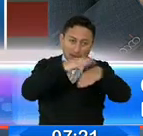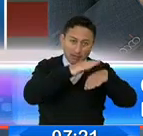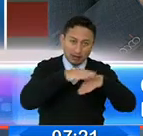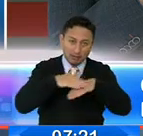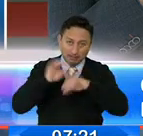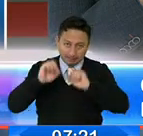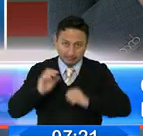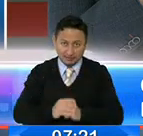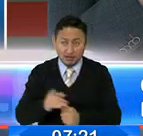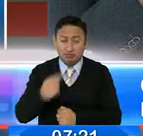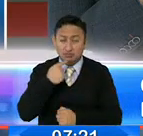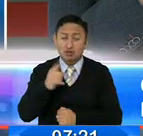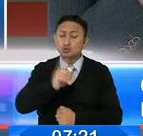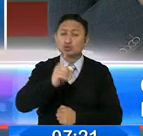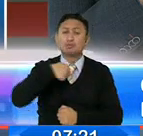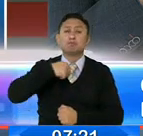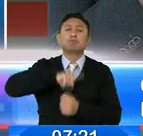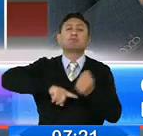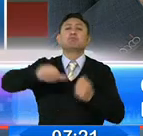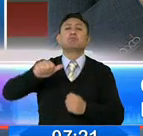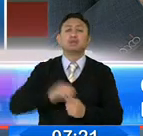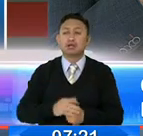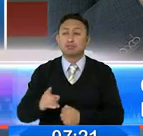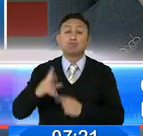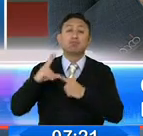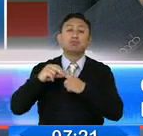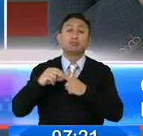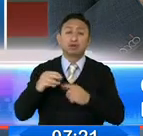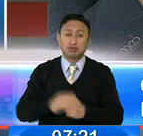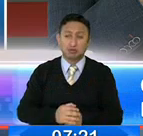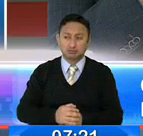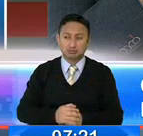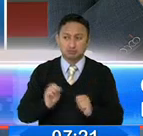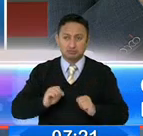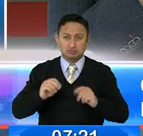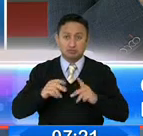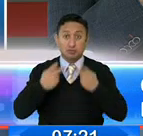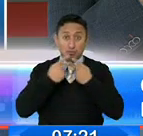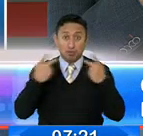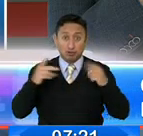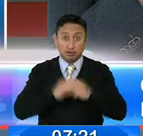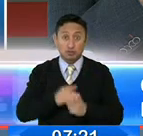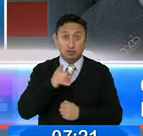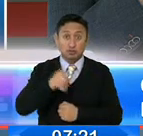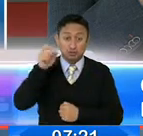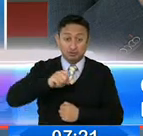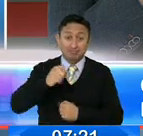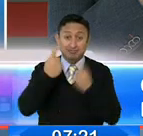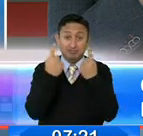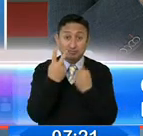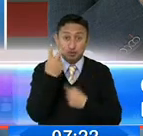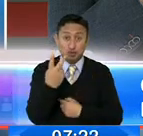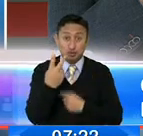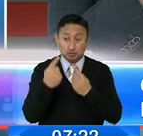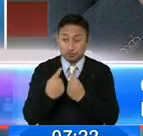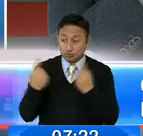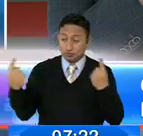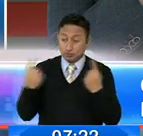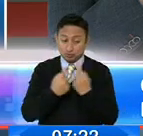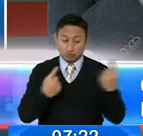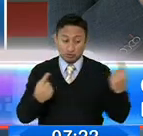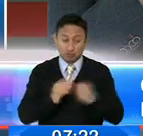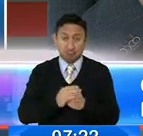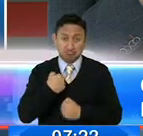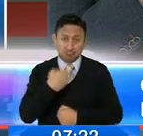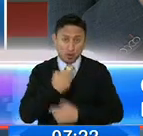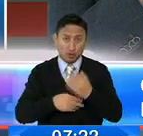Y nos decían, no, es que es mi hermana, no es que es mi prima. Le digo, en el espacio público tú tienes que tener tus dos metros de distancia. Obviamente con tus